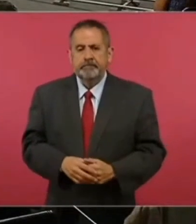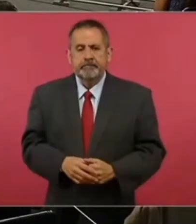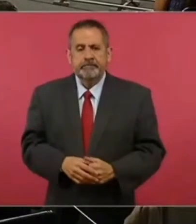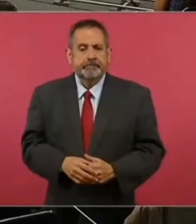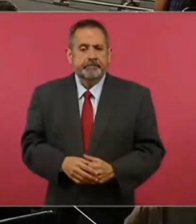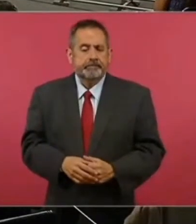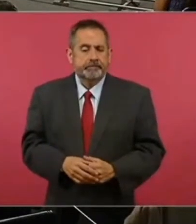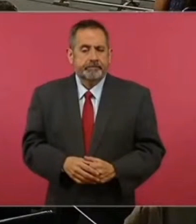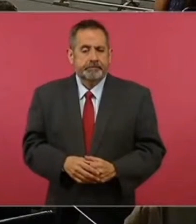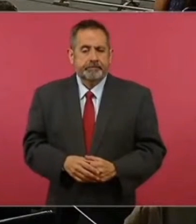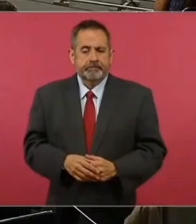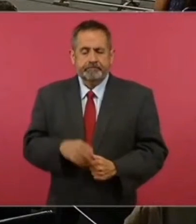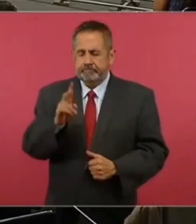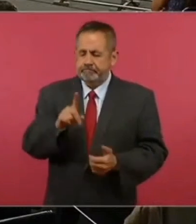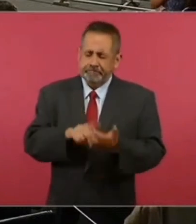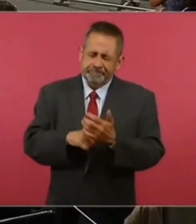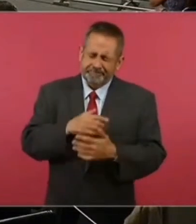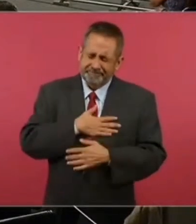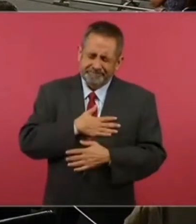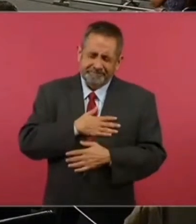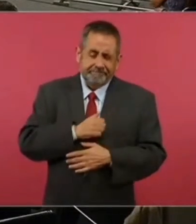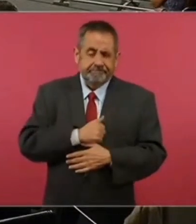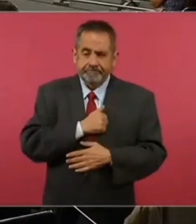lastimos lastimos